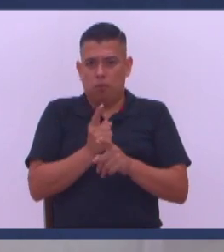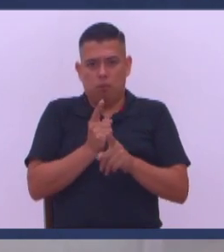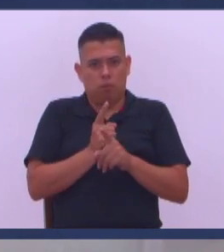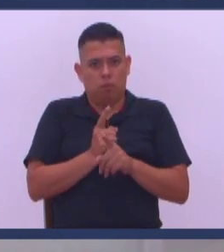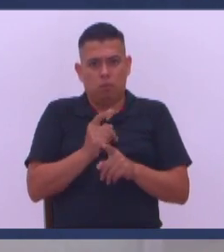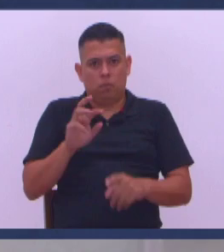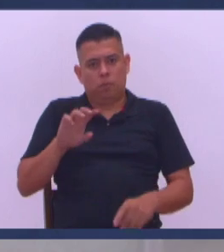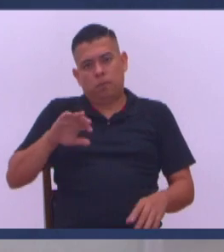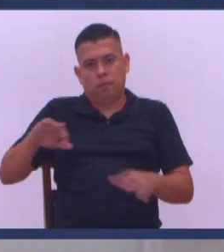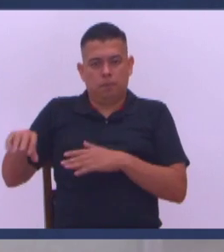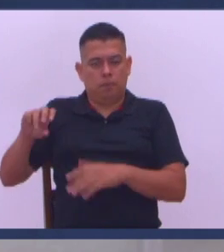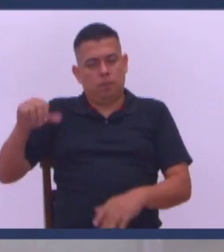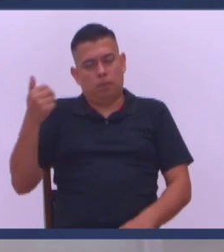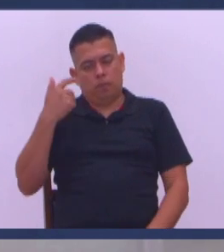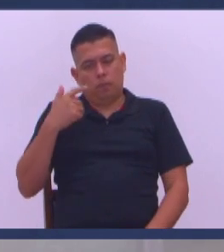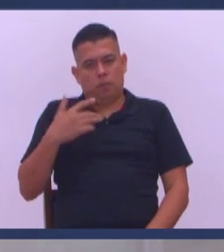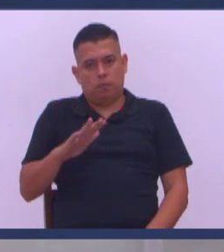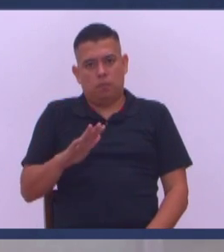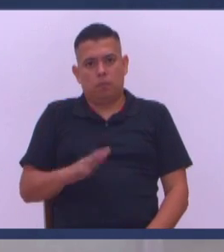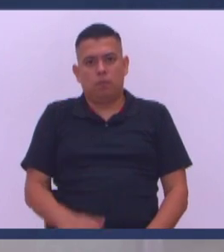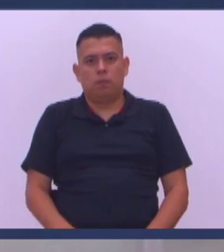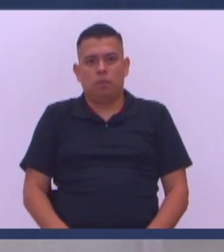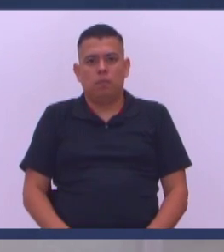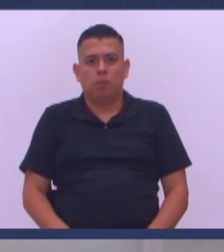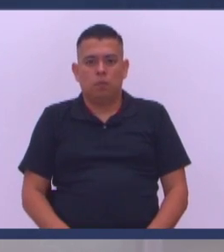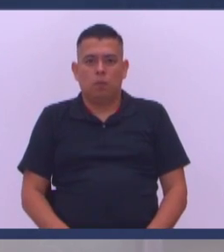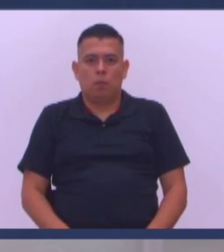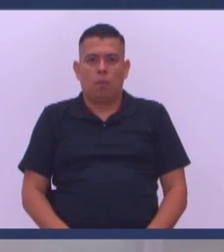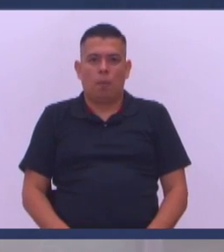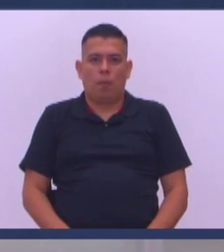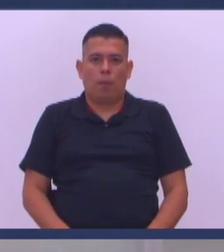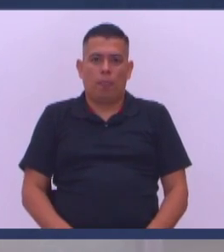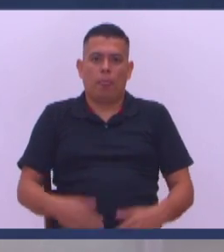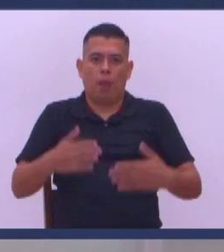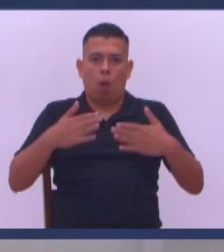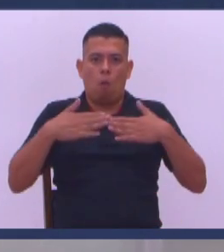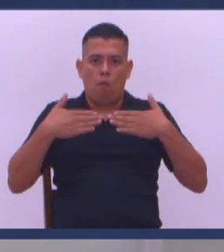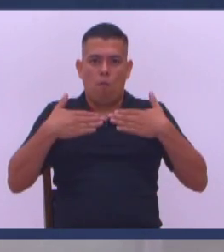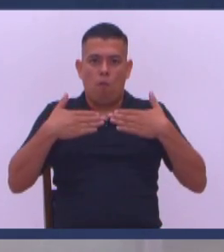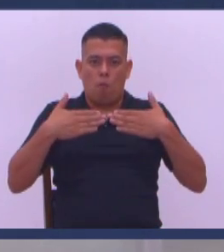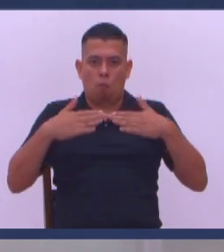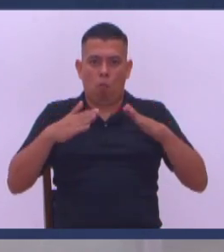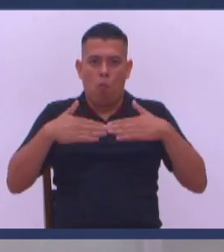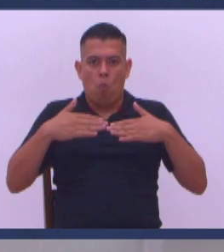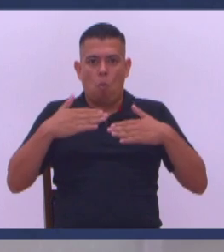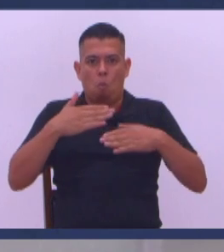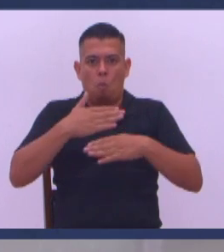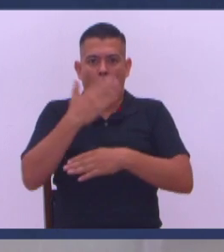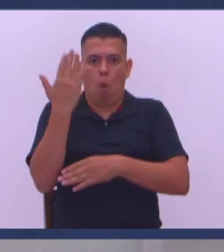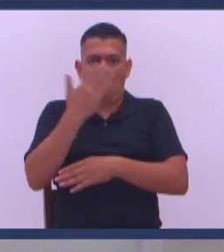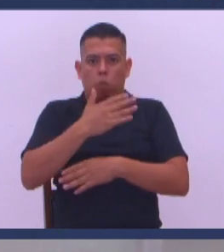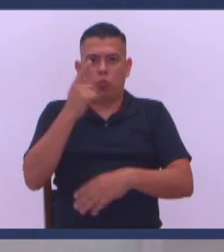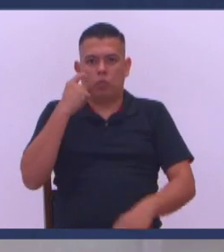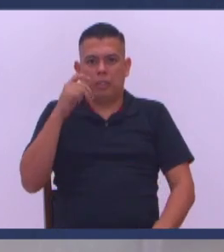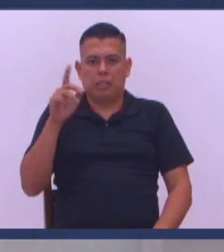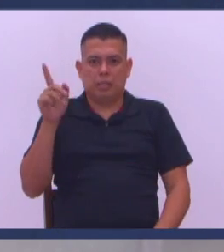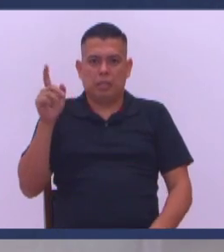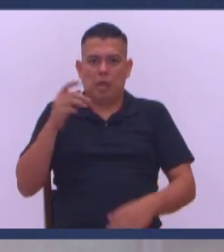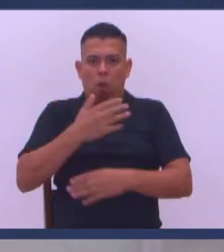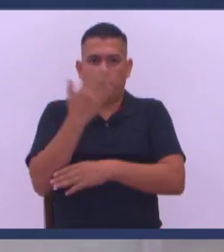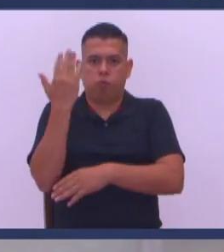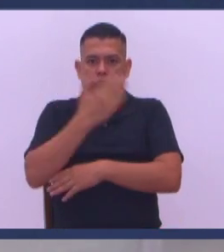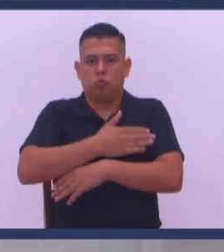No todas El otro día Que salió hablando Boberías Este señor Que está fuera De las fronteras Patrias Dijo Yo tengo